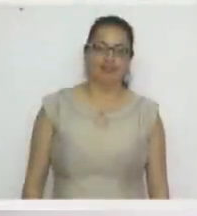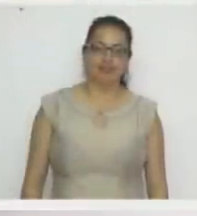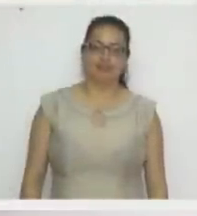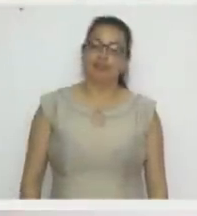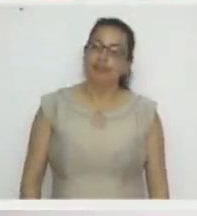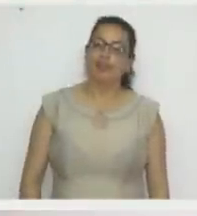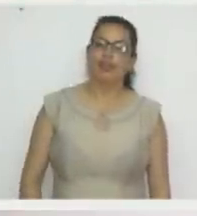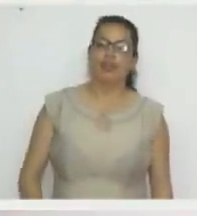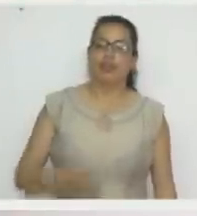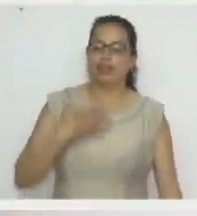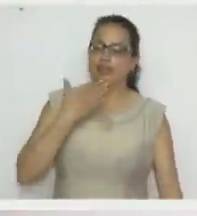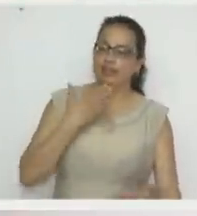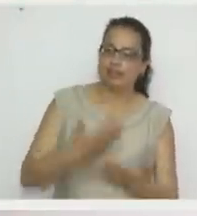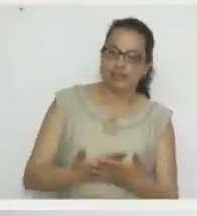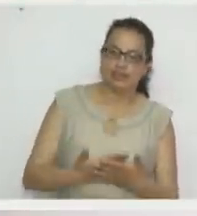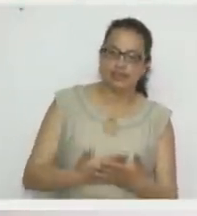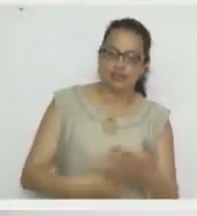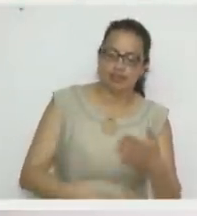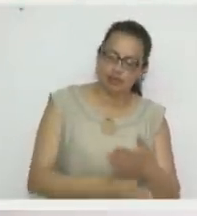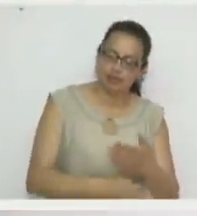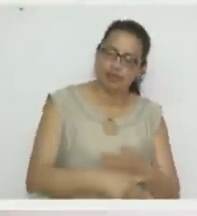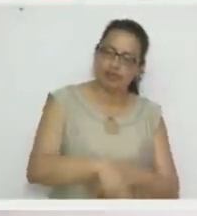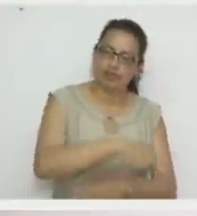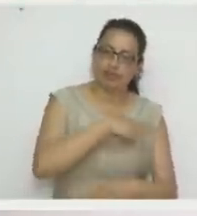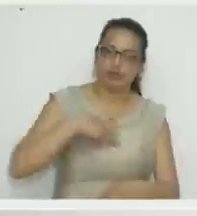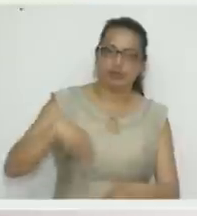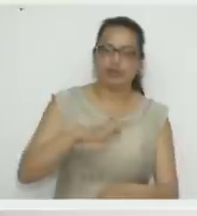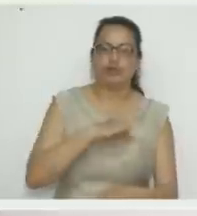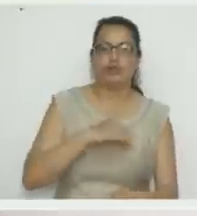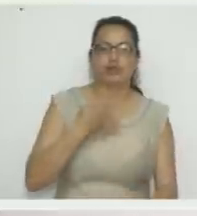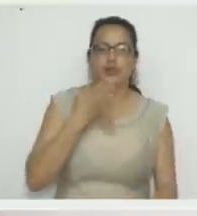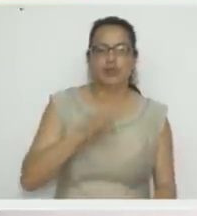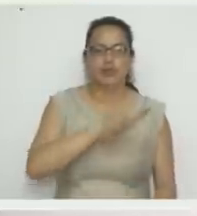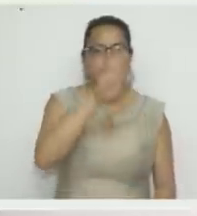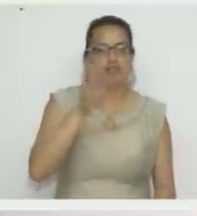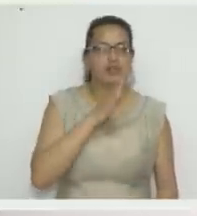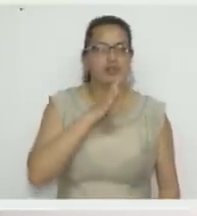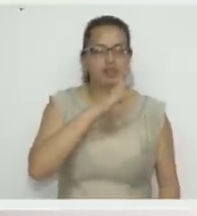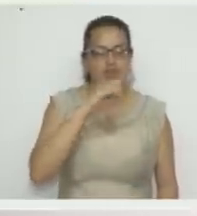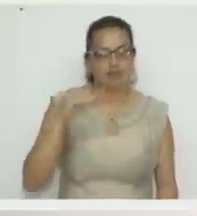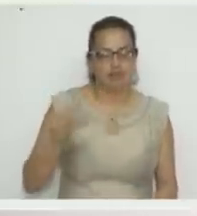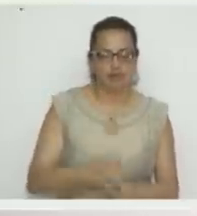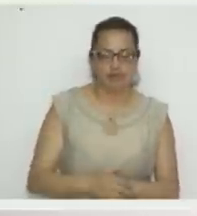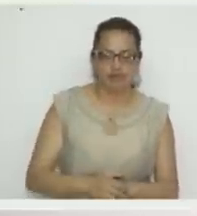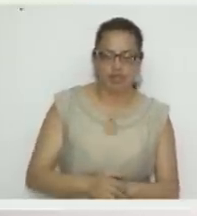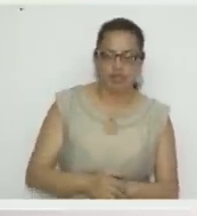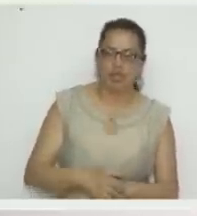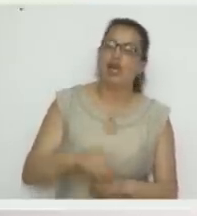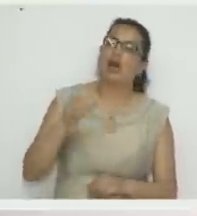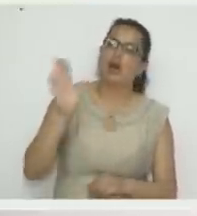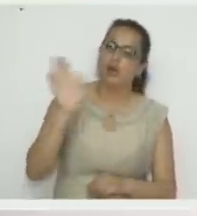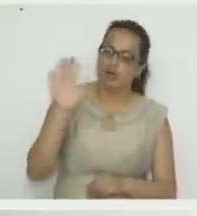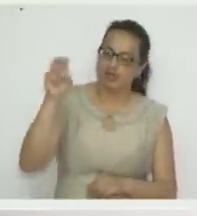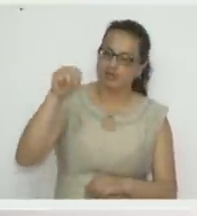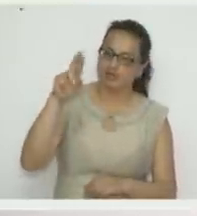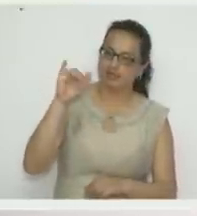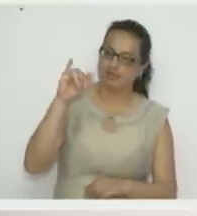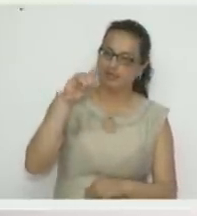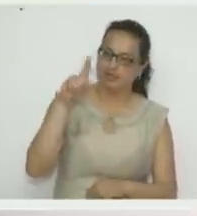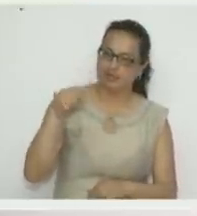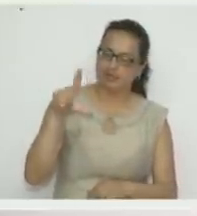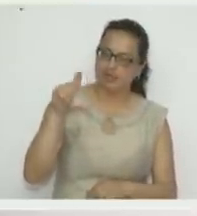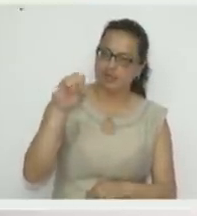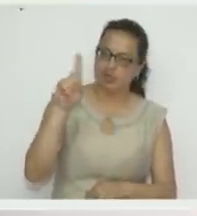Bueno, gracias por seguir con nosotros. Buenos días, ¿con quién hablamos? Buenos días, con Mariluz. Hola Mariluz, ¿cómo me le va?